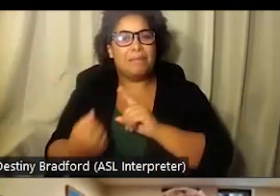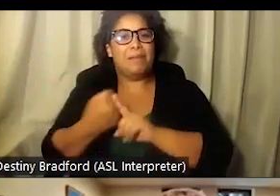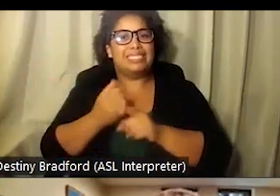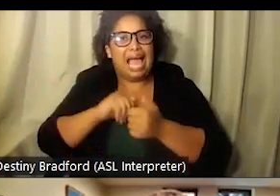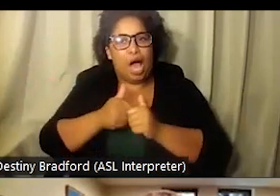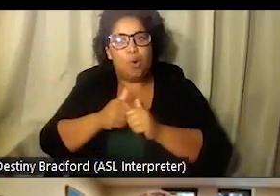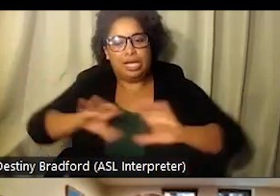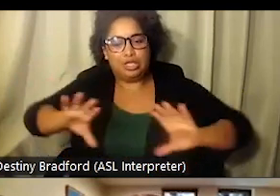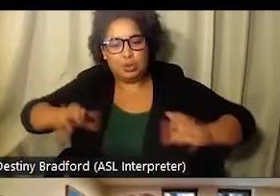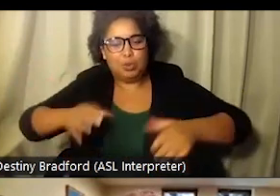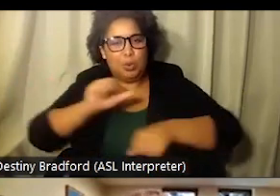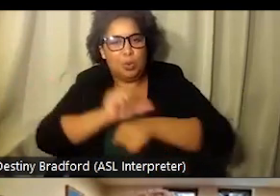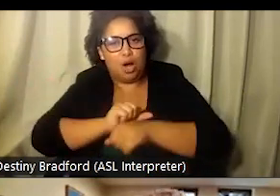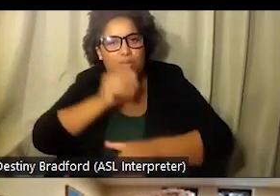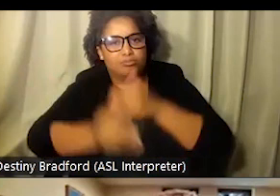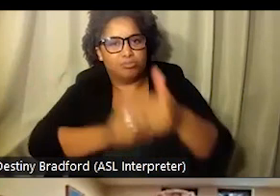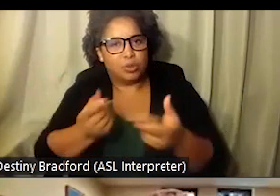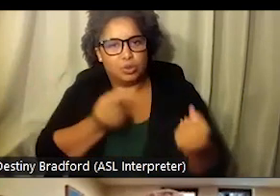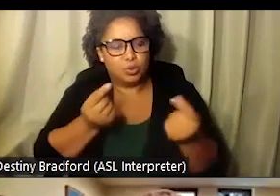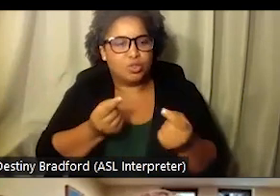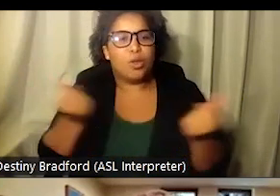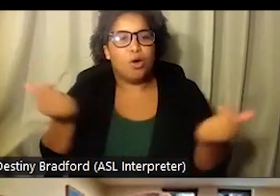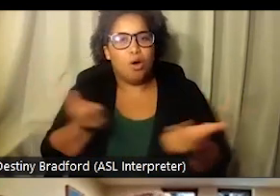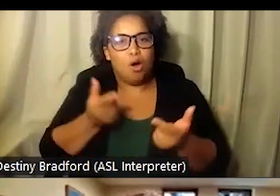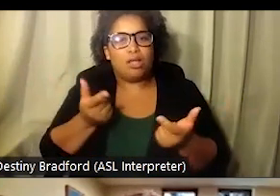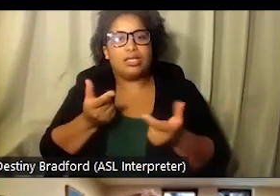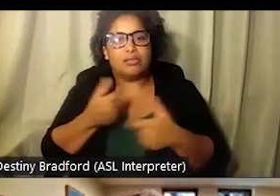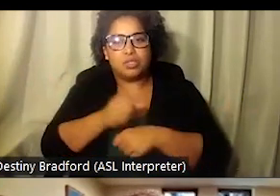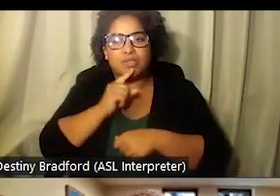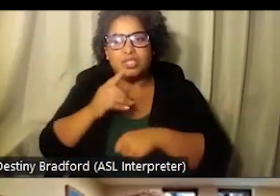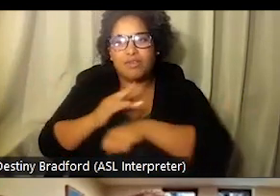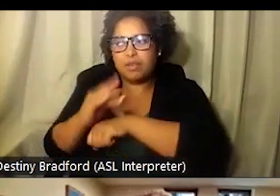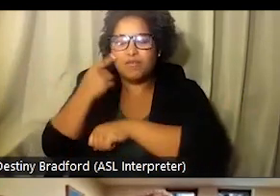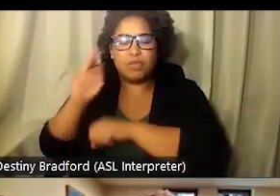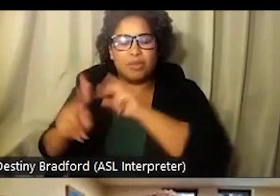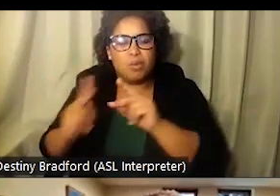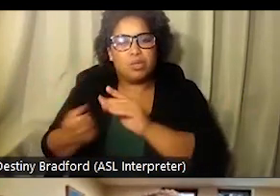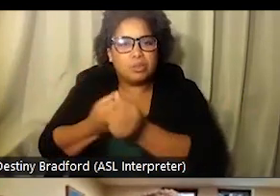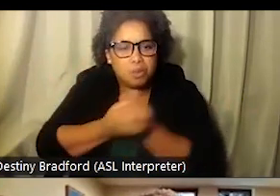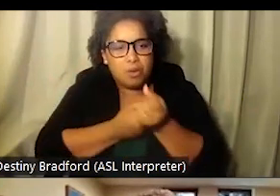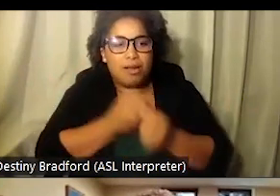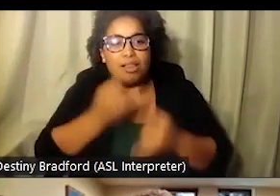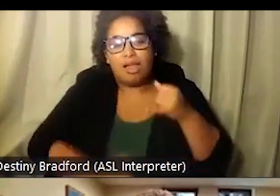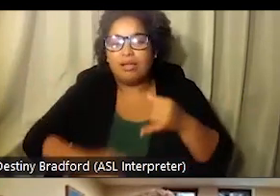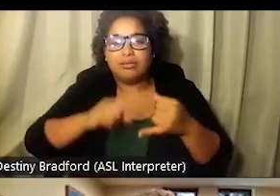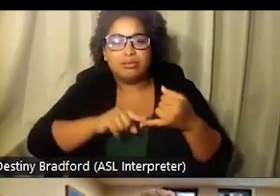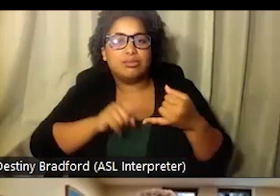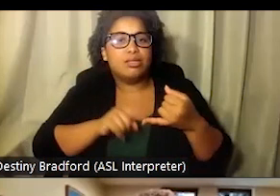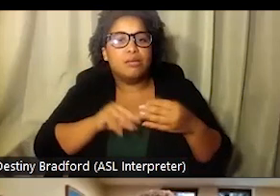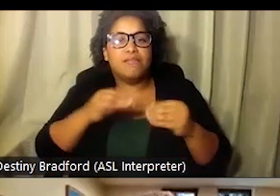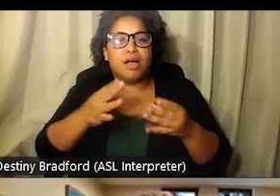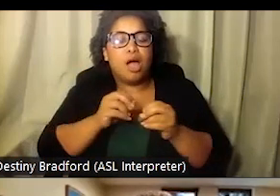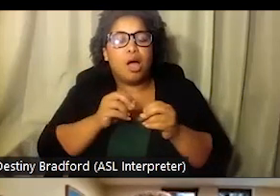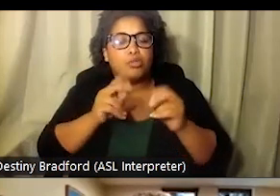¿Cómo recopilamos los datos de una manera que pueda mejorar las oportunidades que todos queremos ver para los individuos a quienes servimos? Y, por